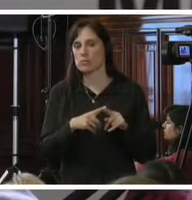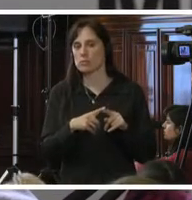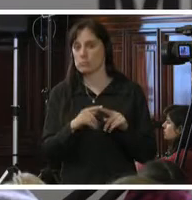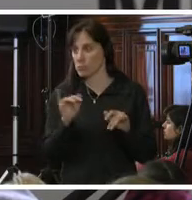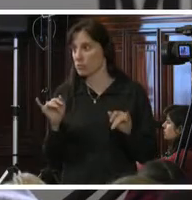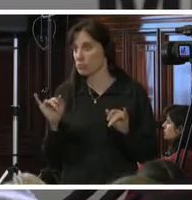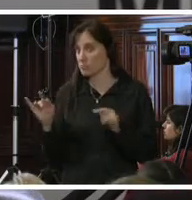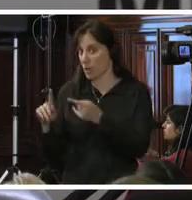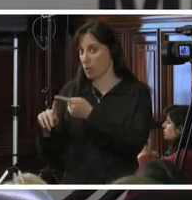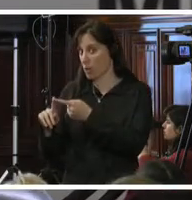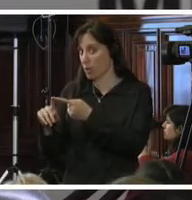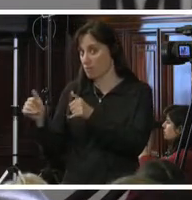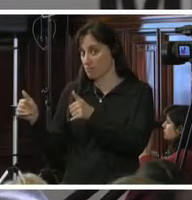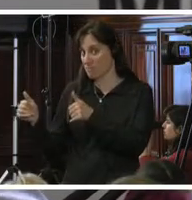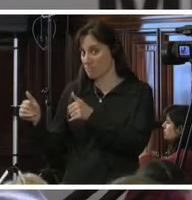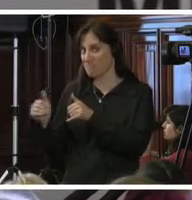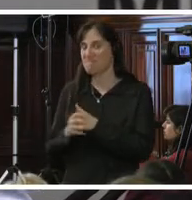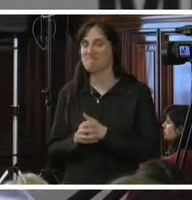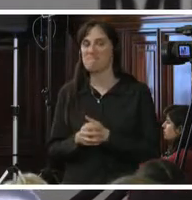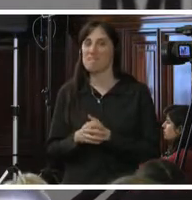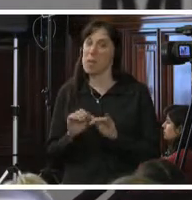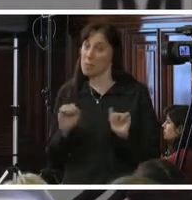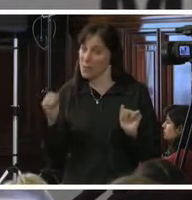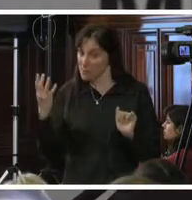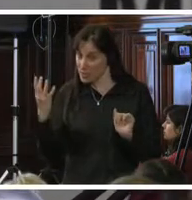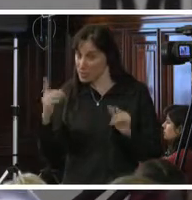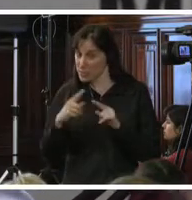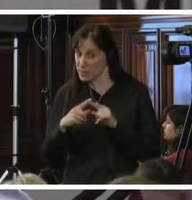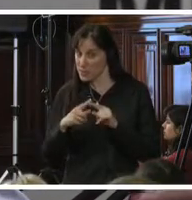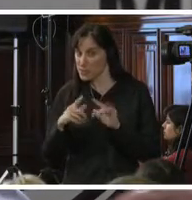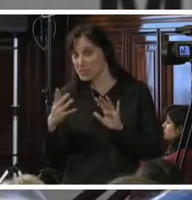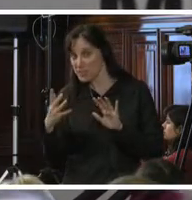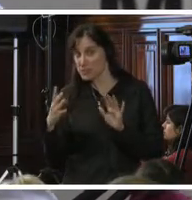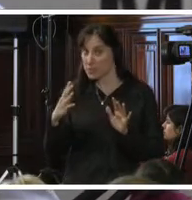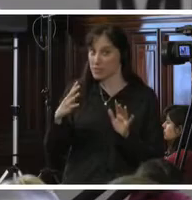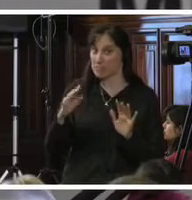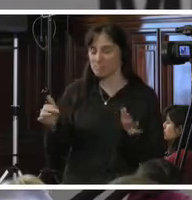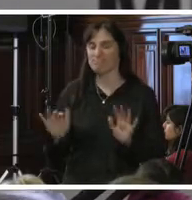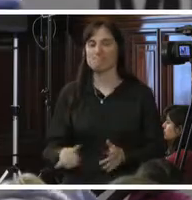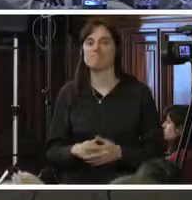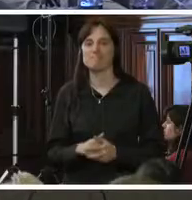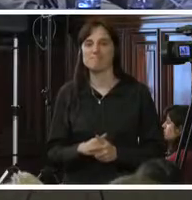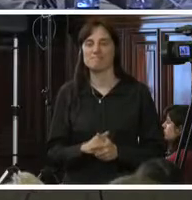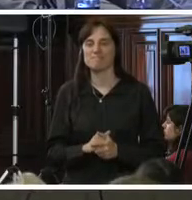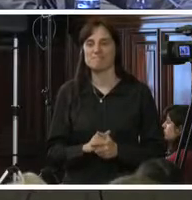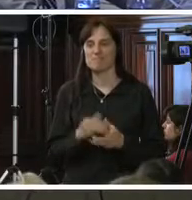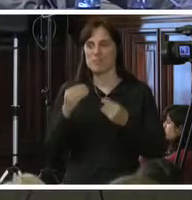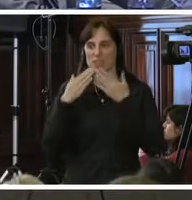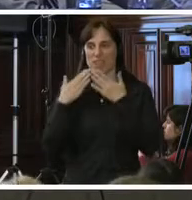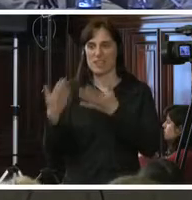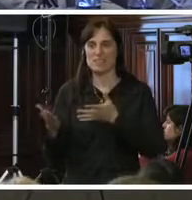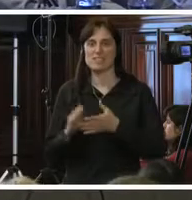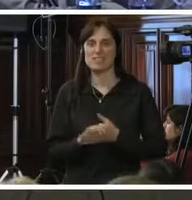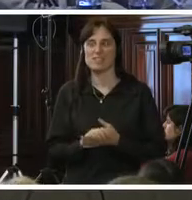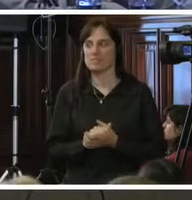Ivonne, no, tal vez cuatro minutos, cinco, cinco, sí, por favor, muchas gracias.